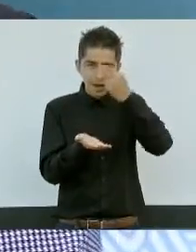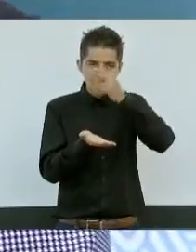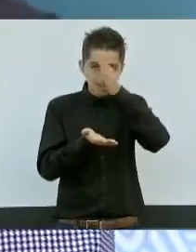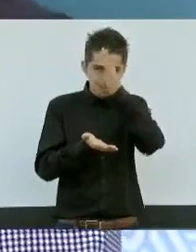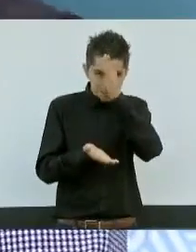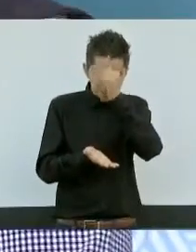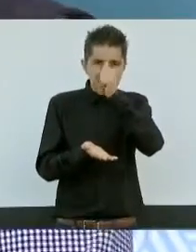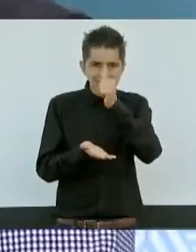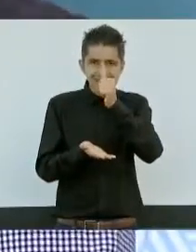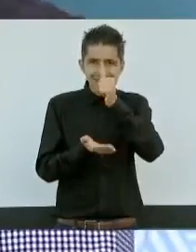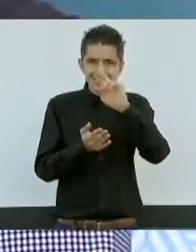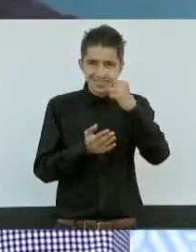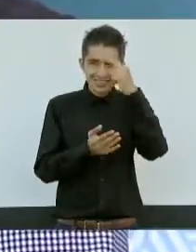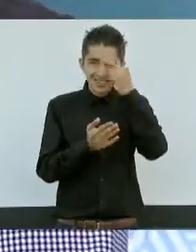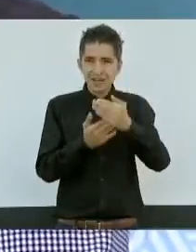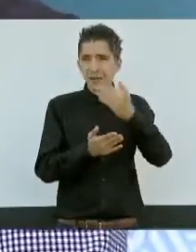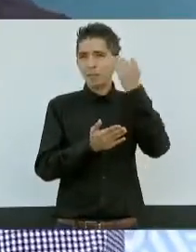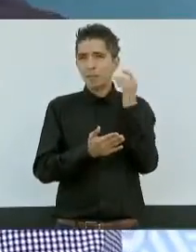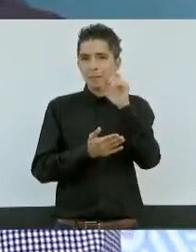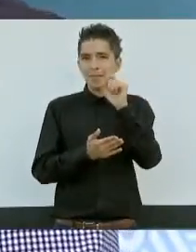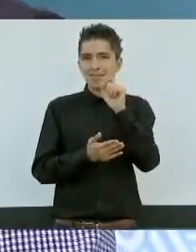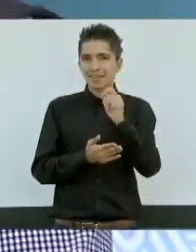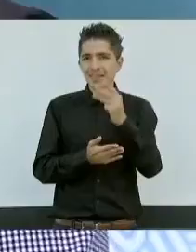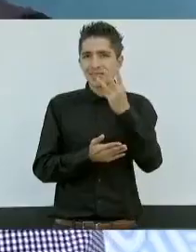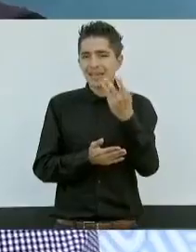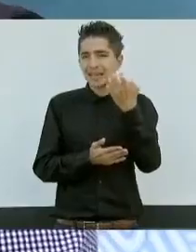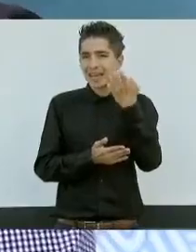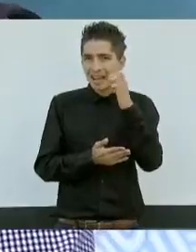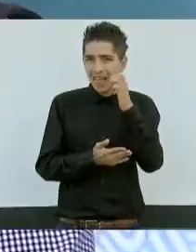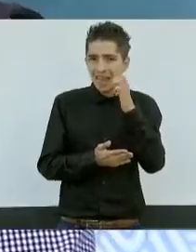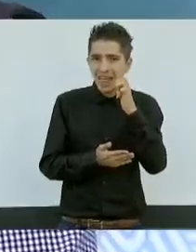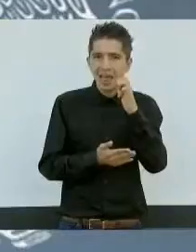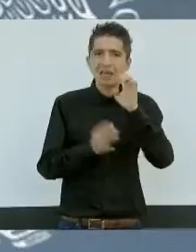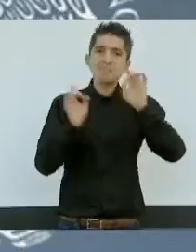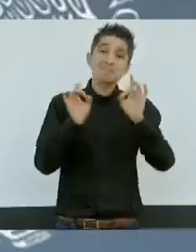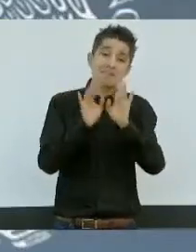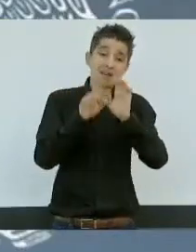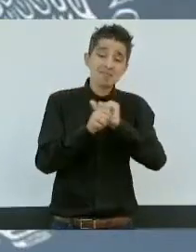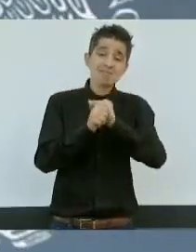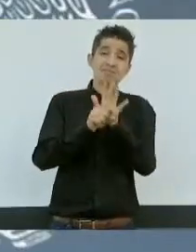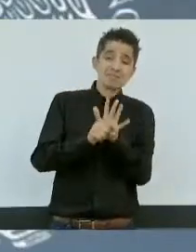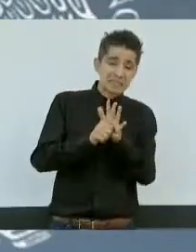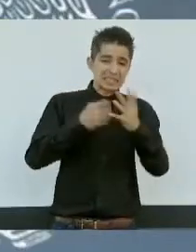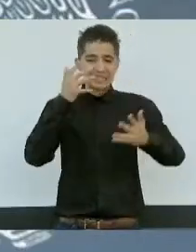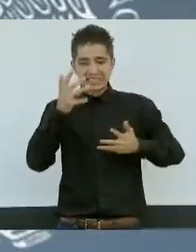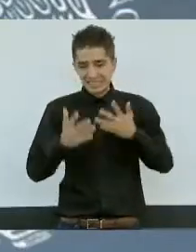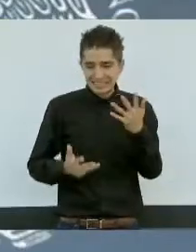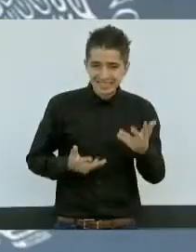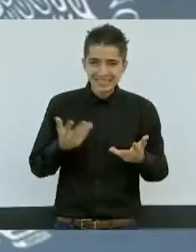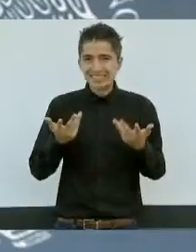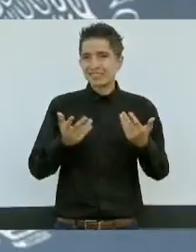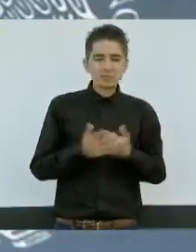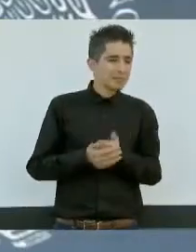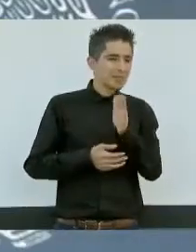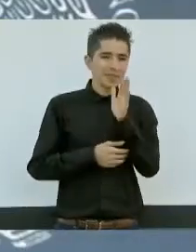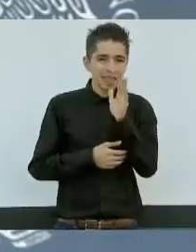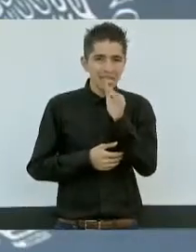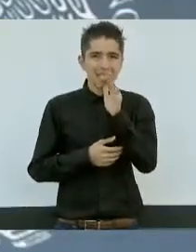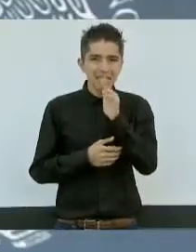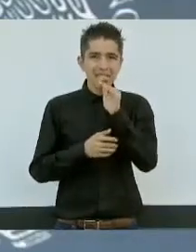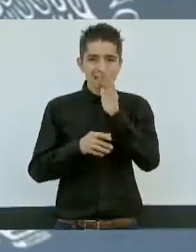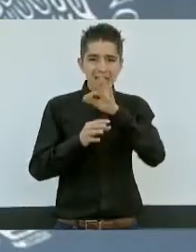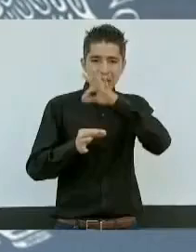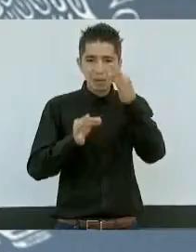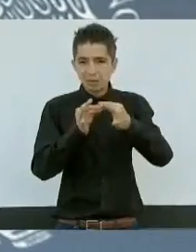el pasado 23 de enero. Nos agarró la pandemia y muchas cosas no han podido concretarse,